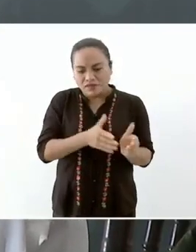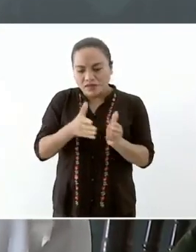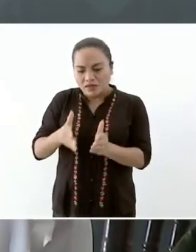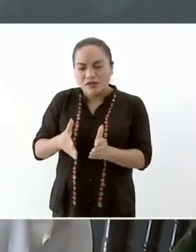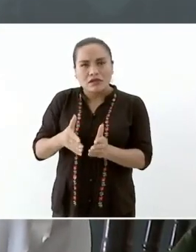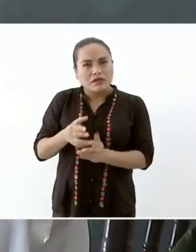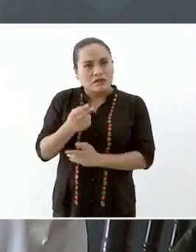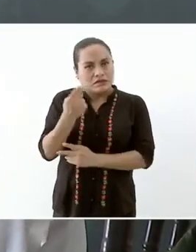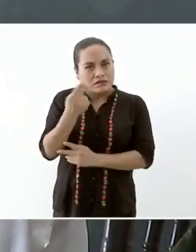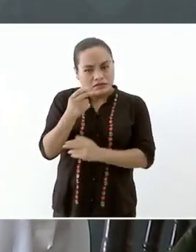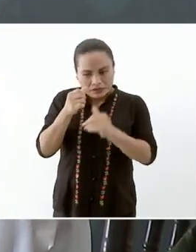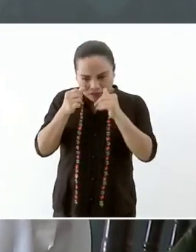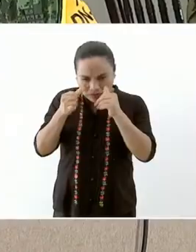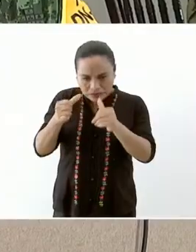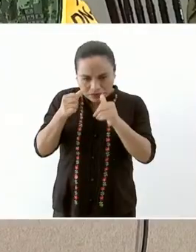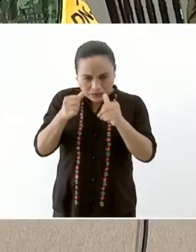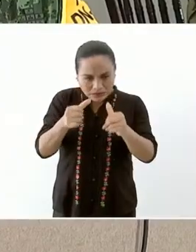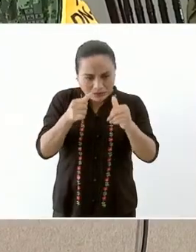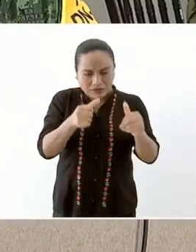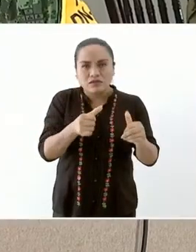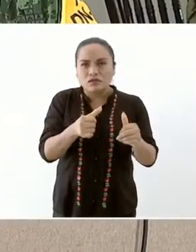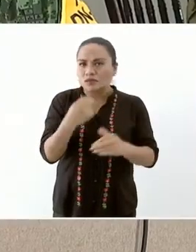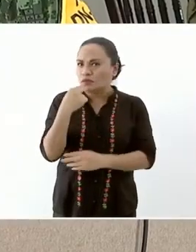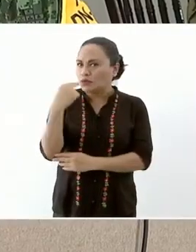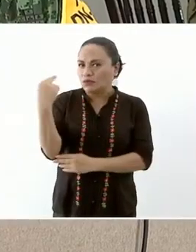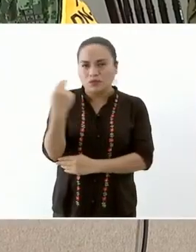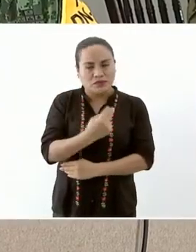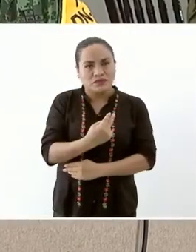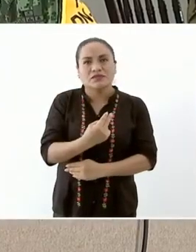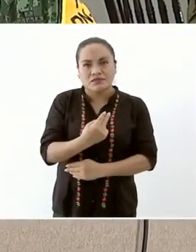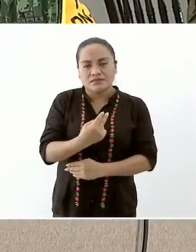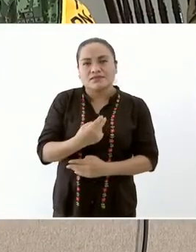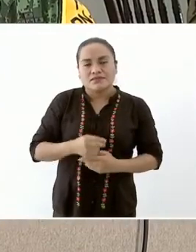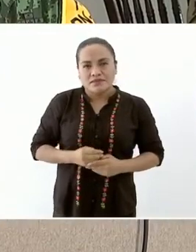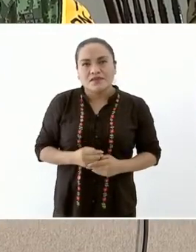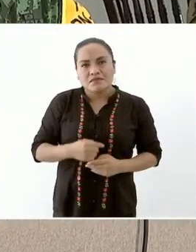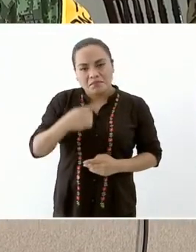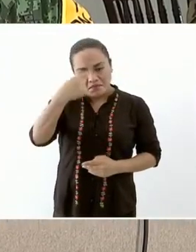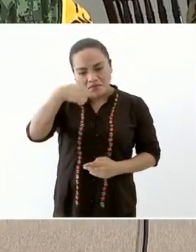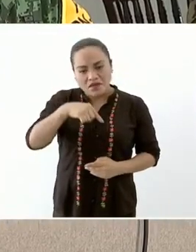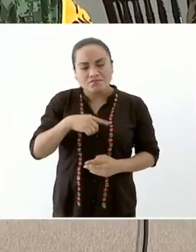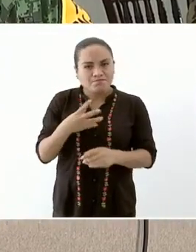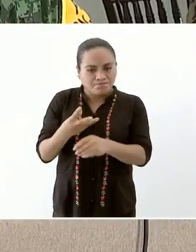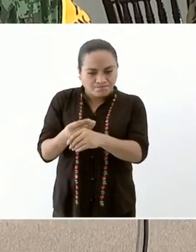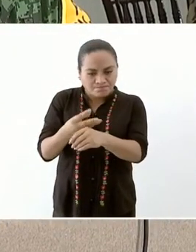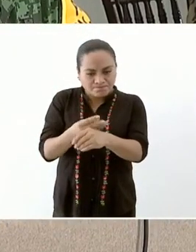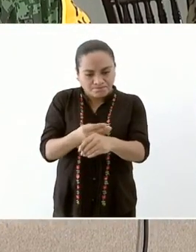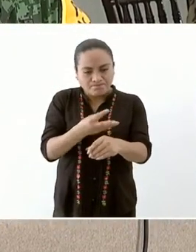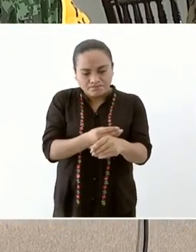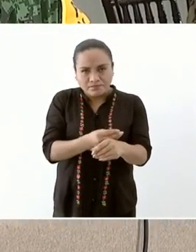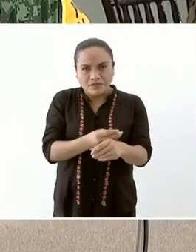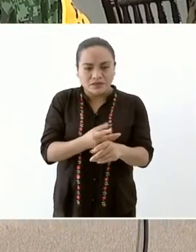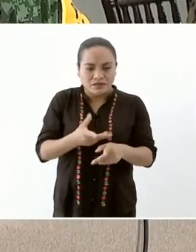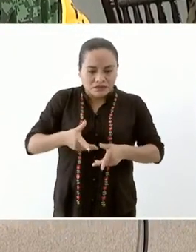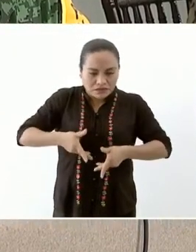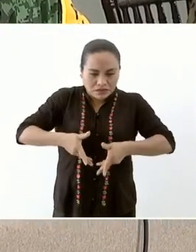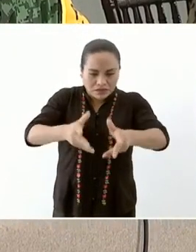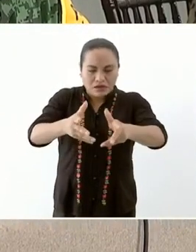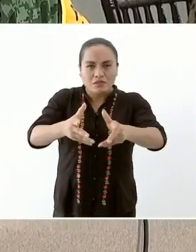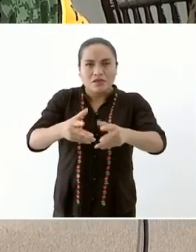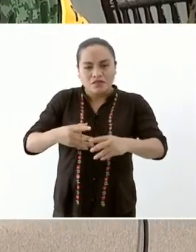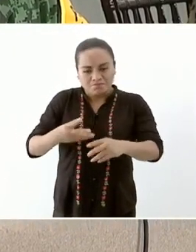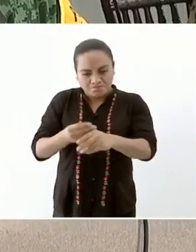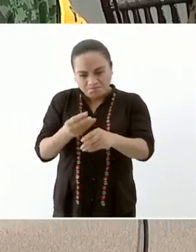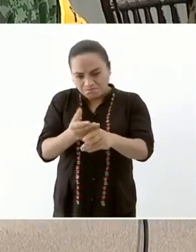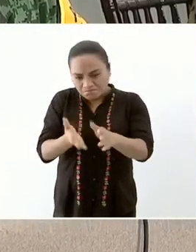urgente que se dio para restablecer caminos para